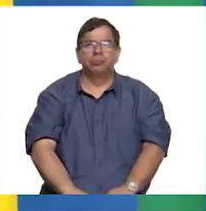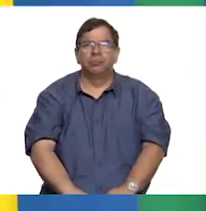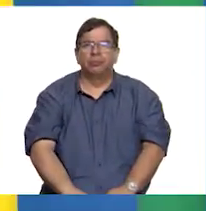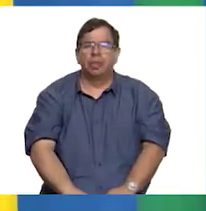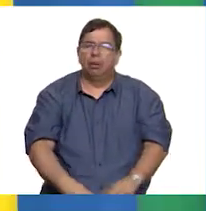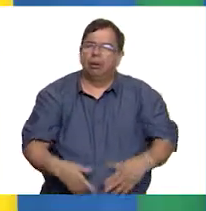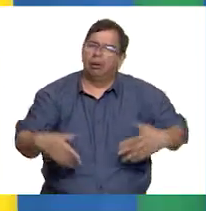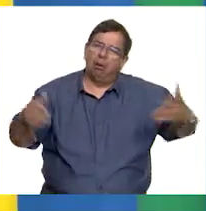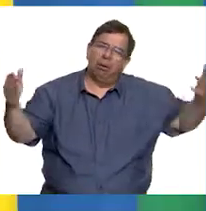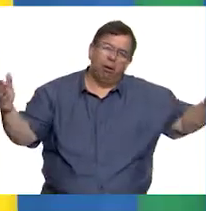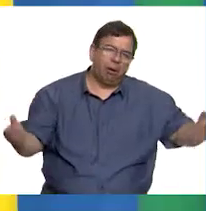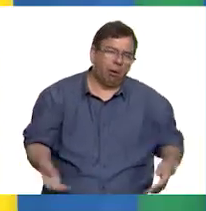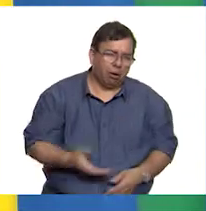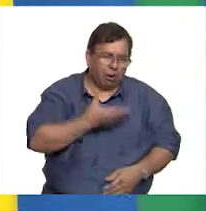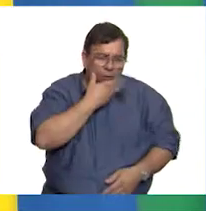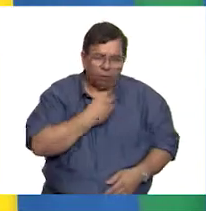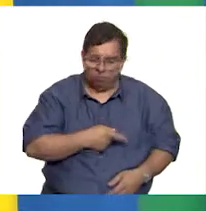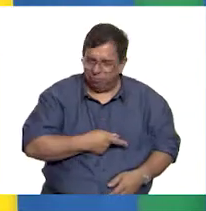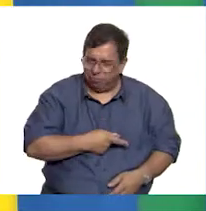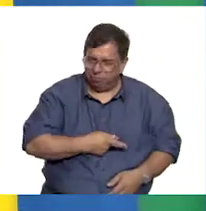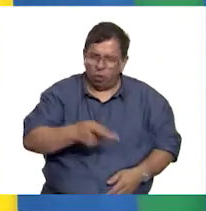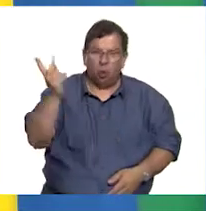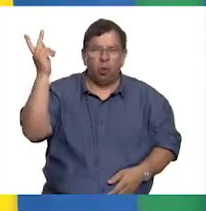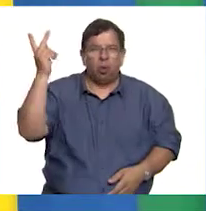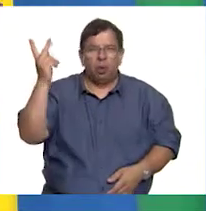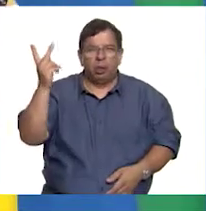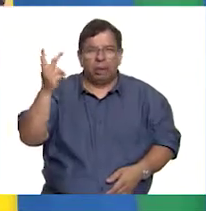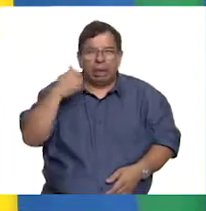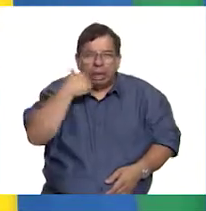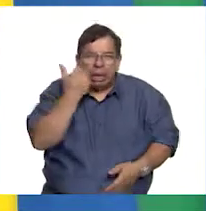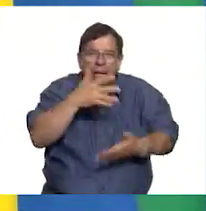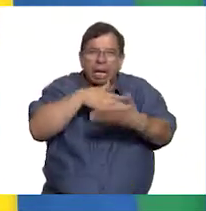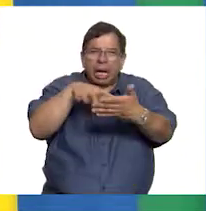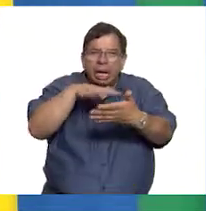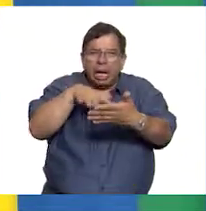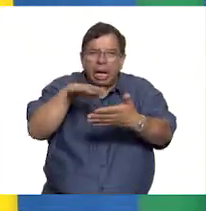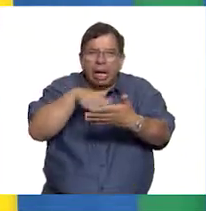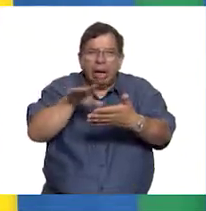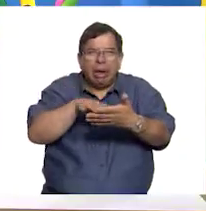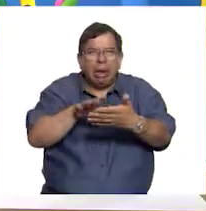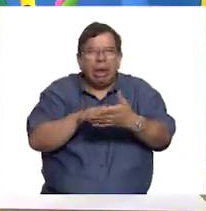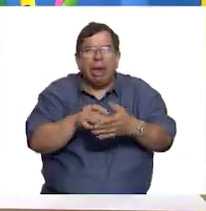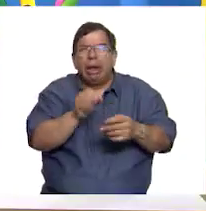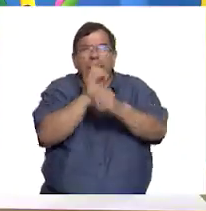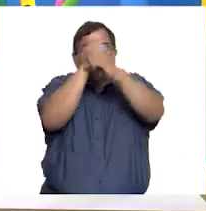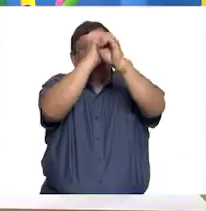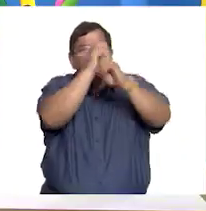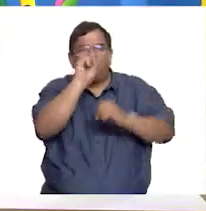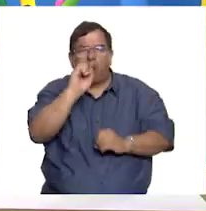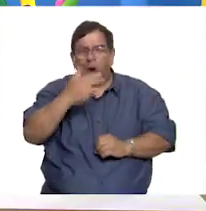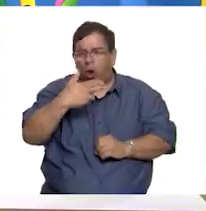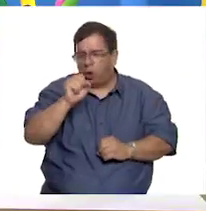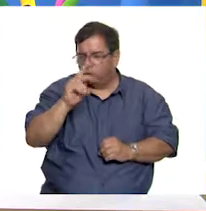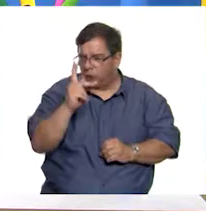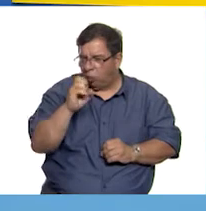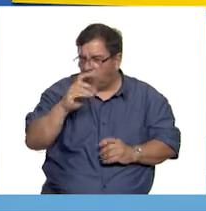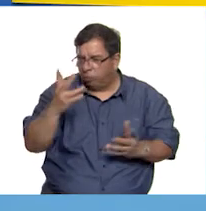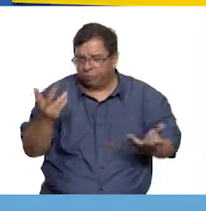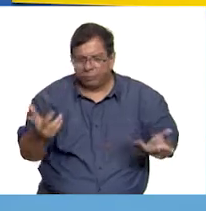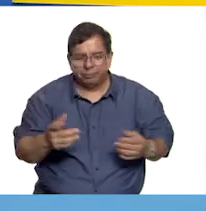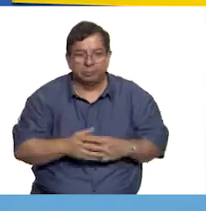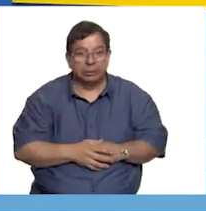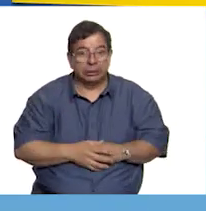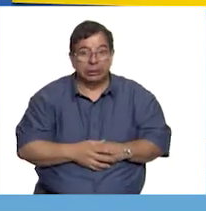Pobre don Melchor Pérez de Soto. Todo por querer leer sobre su horóscopo. De hecho, la